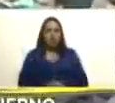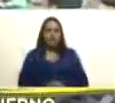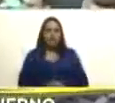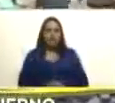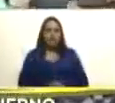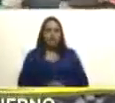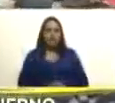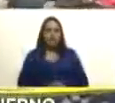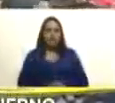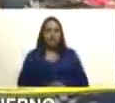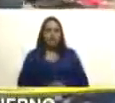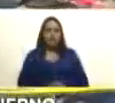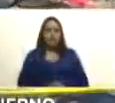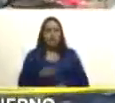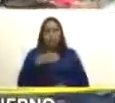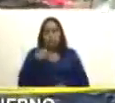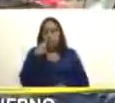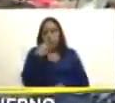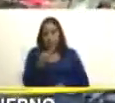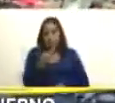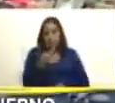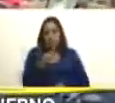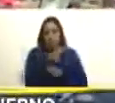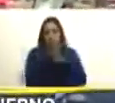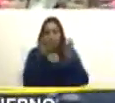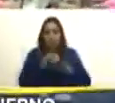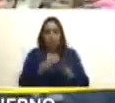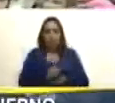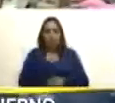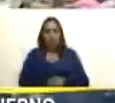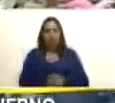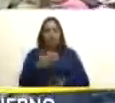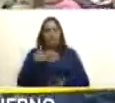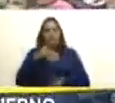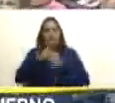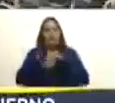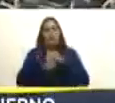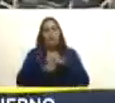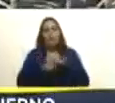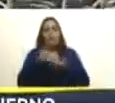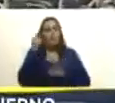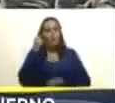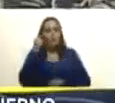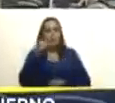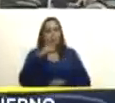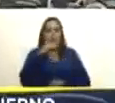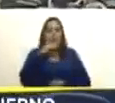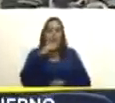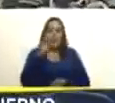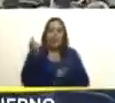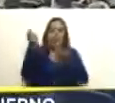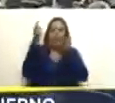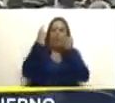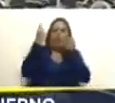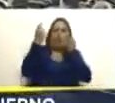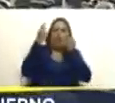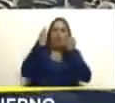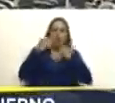yo dije una expresión Silvia se molestó conmigo me armó tremendo lío